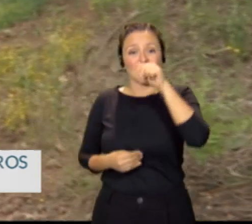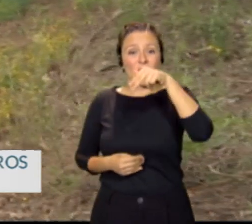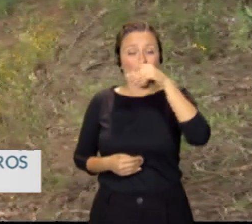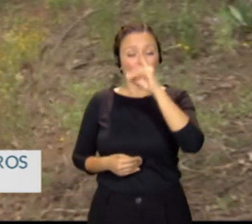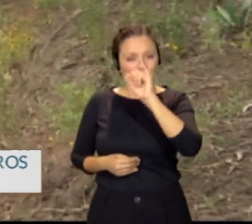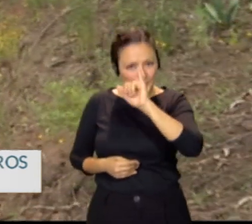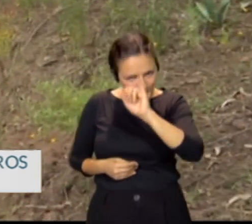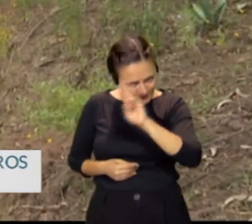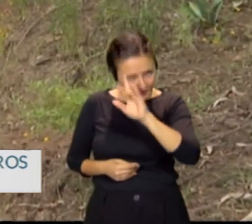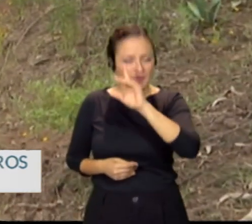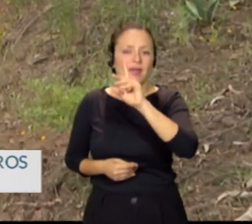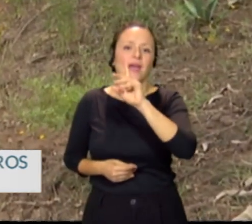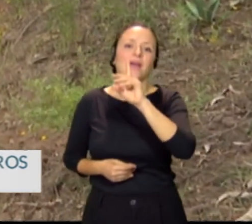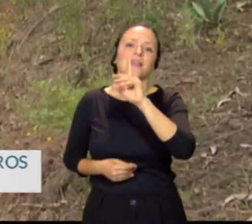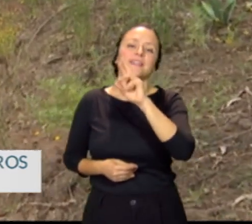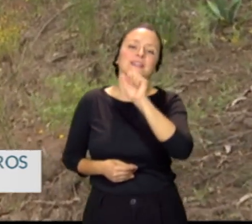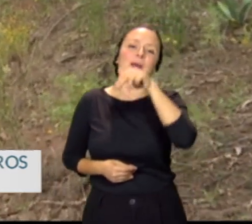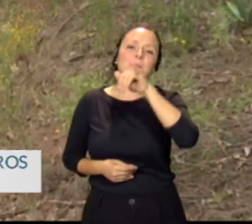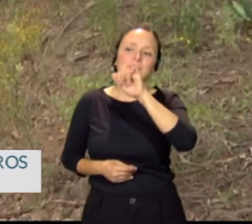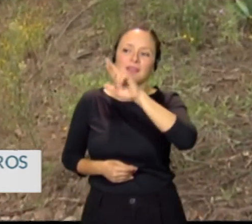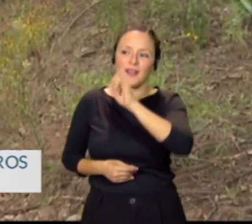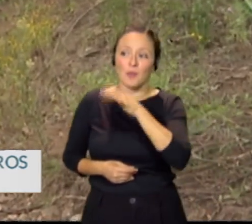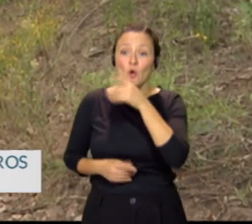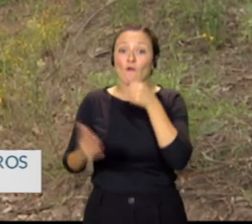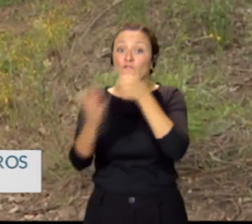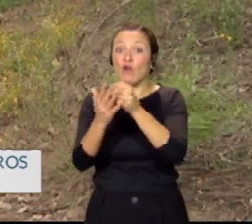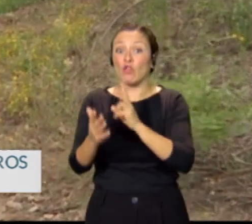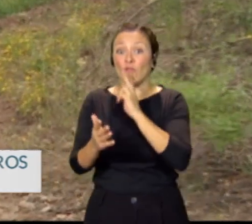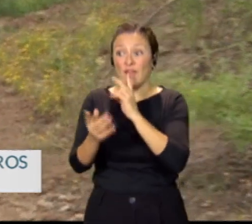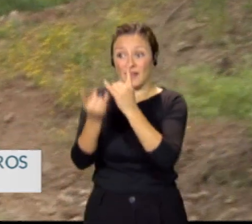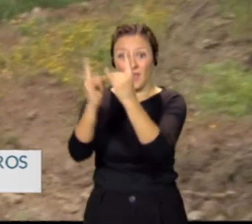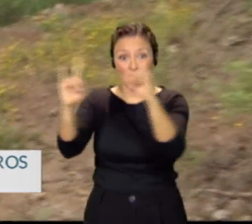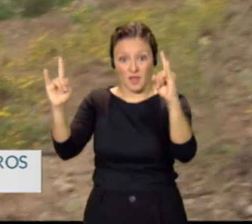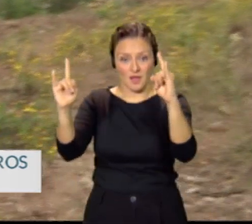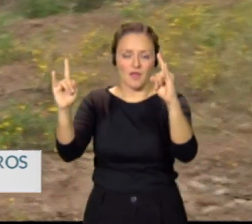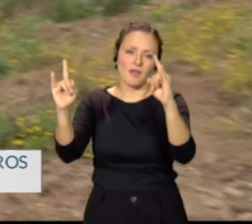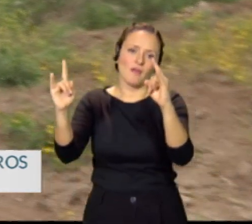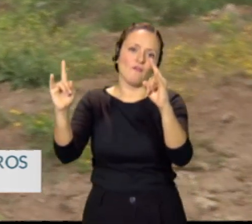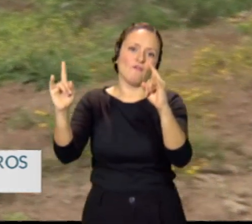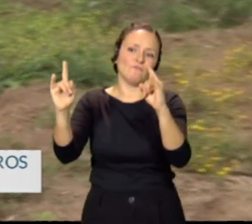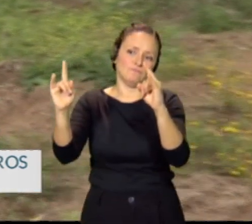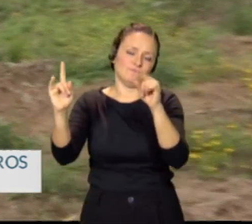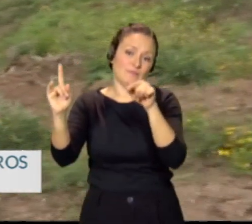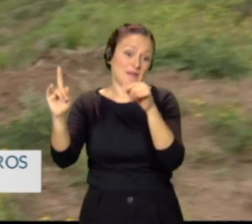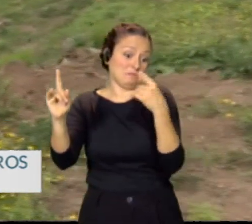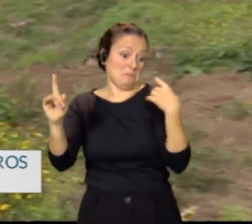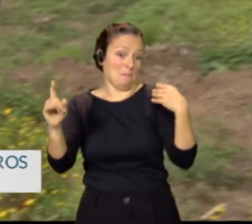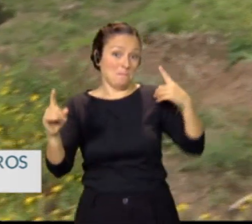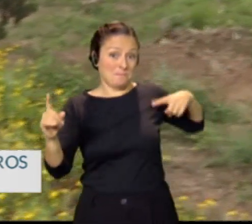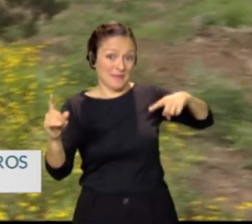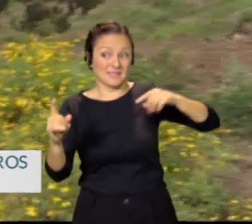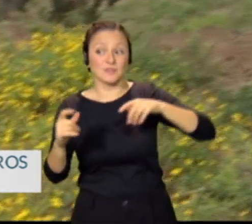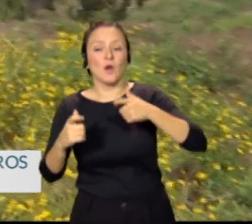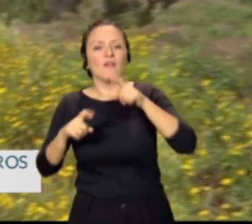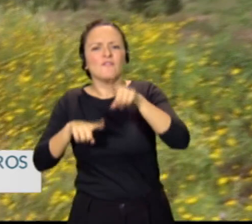porque nos va a contar porque el Fondo Verde Forestal ha estado trabajando en los últimos meses en fincas privadas